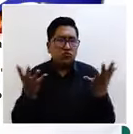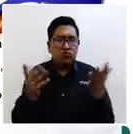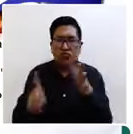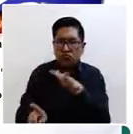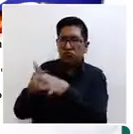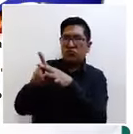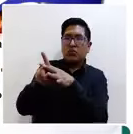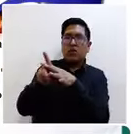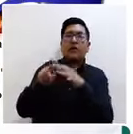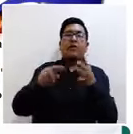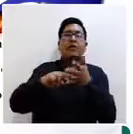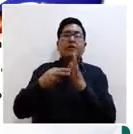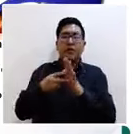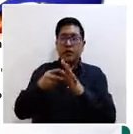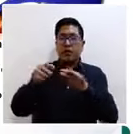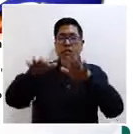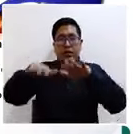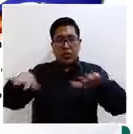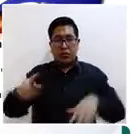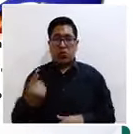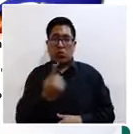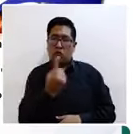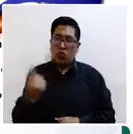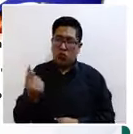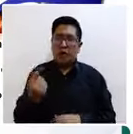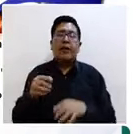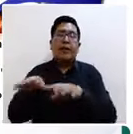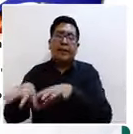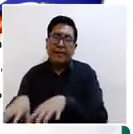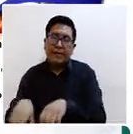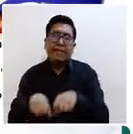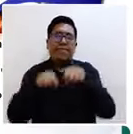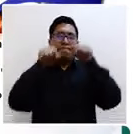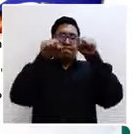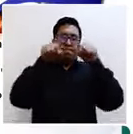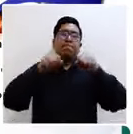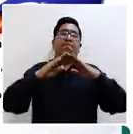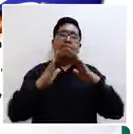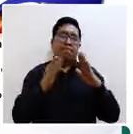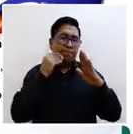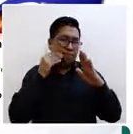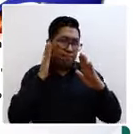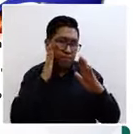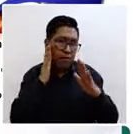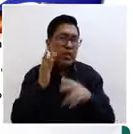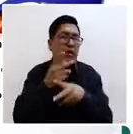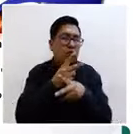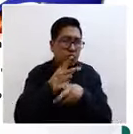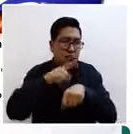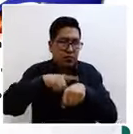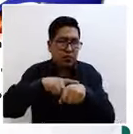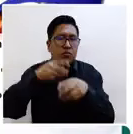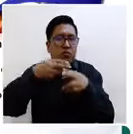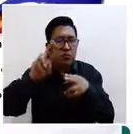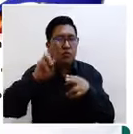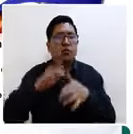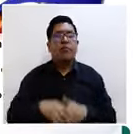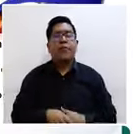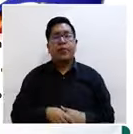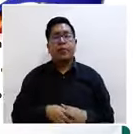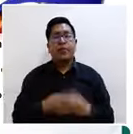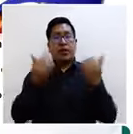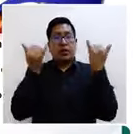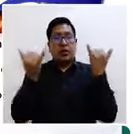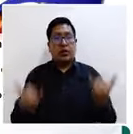acogimiento circunstancial de las niñas, niños y adolescentes. Ya, entonces, bueno, actualmente la